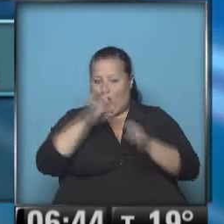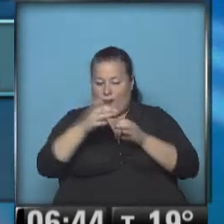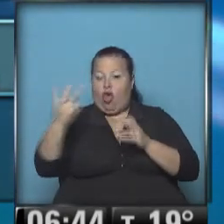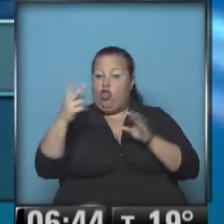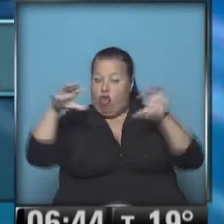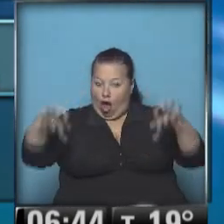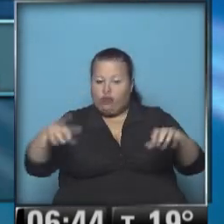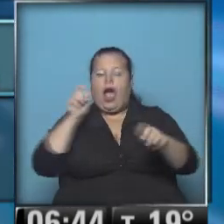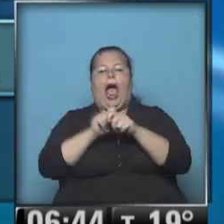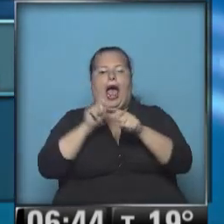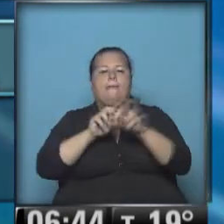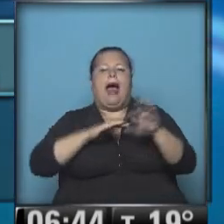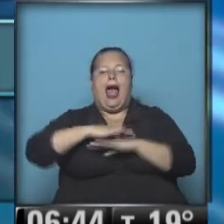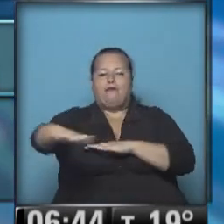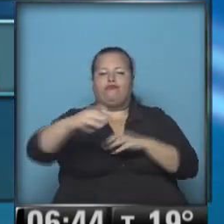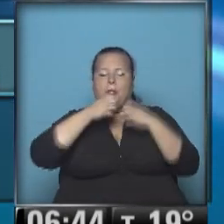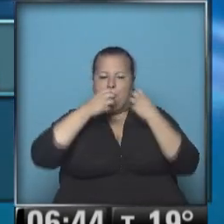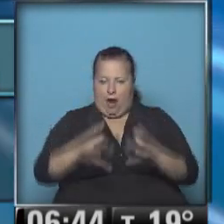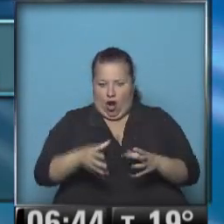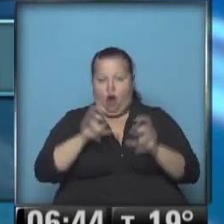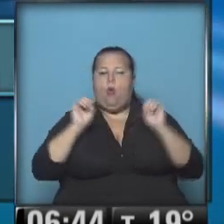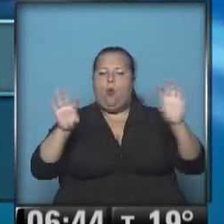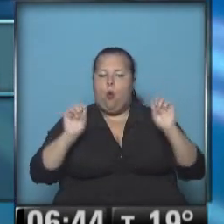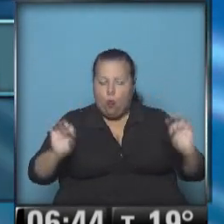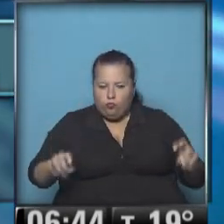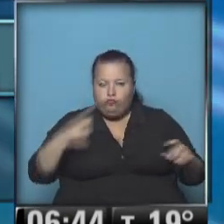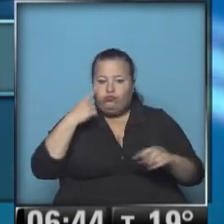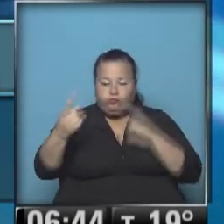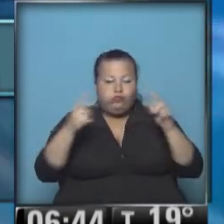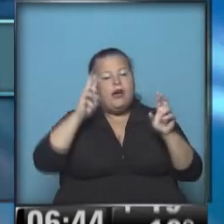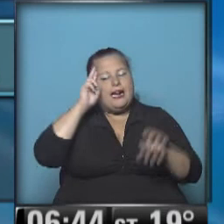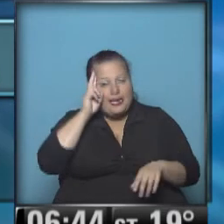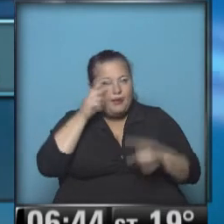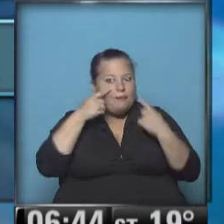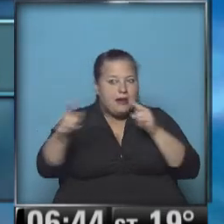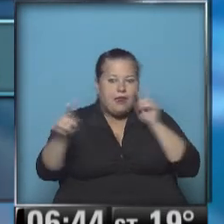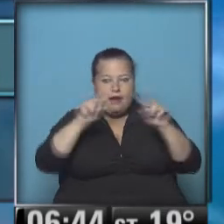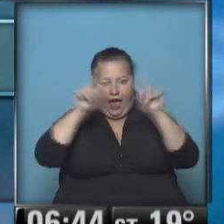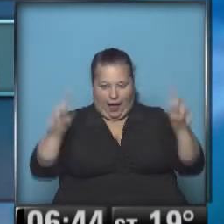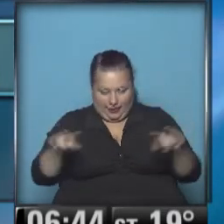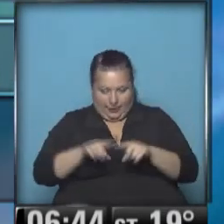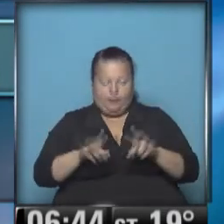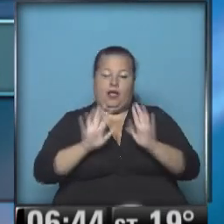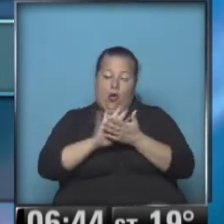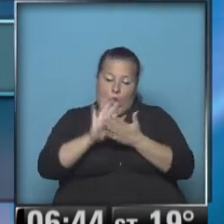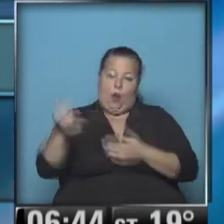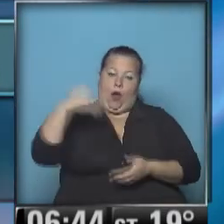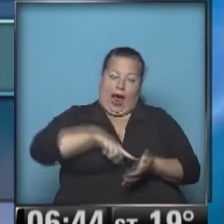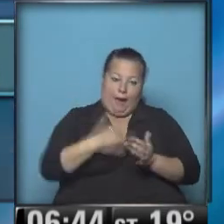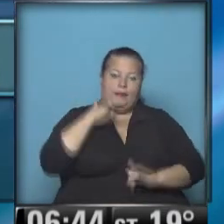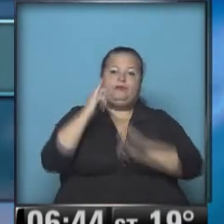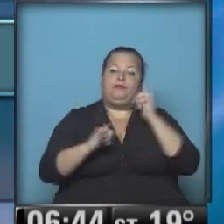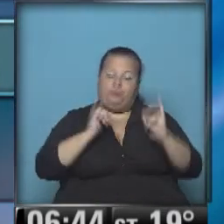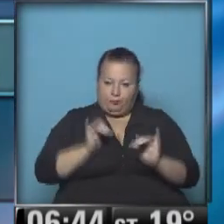En ambos puntos, con obras de mejora en la calzada, hay balizamiento respecto de las indicaciones. Regresamos a la ciudad y repasamos los